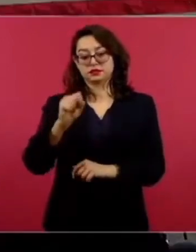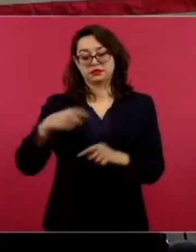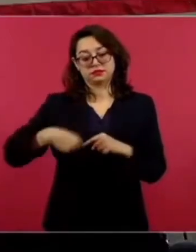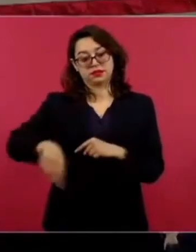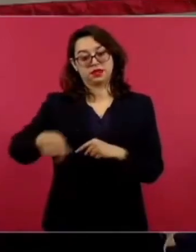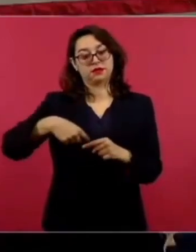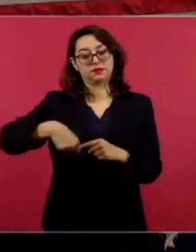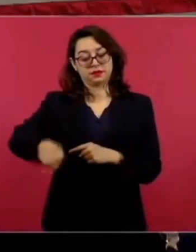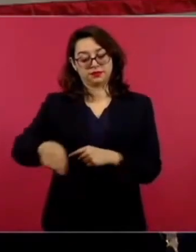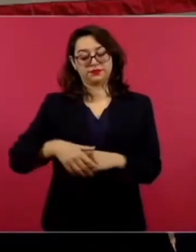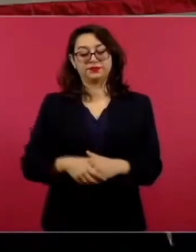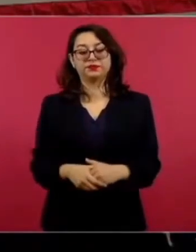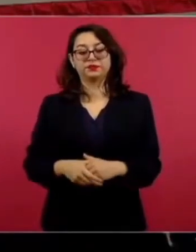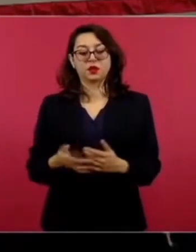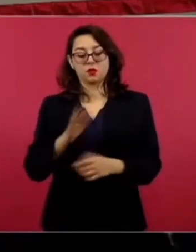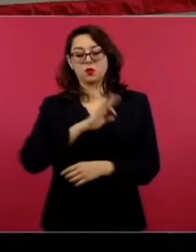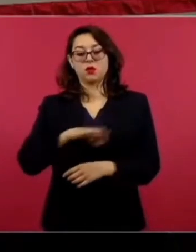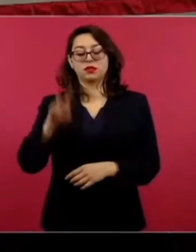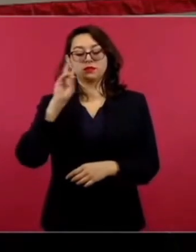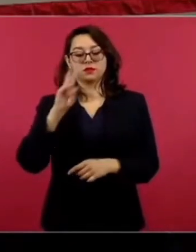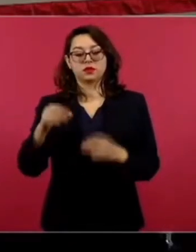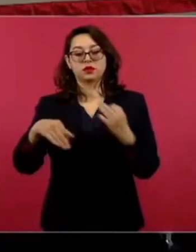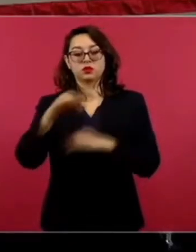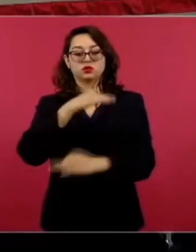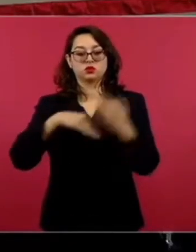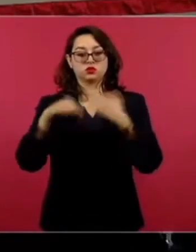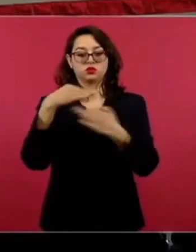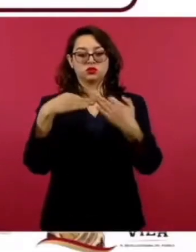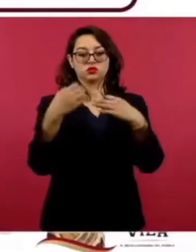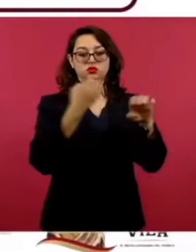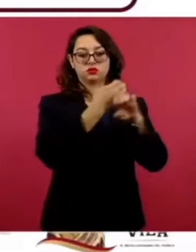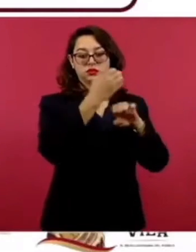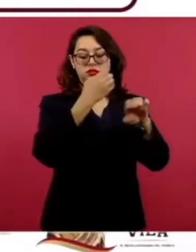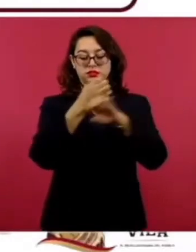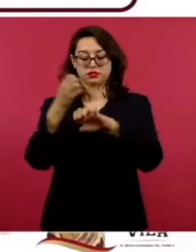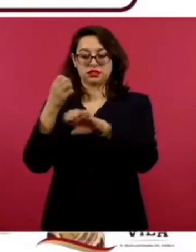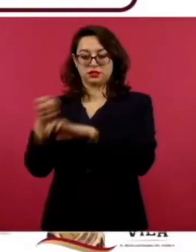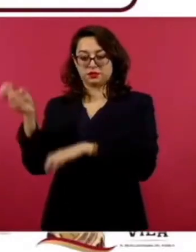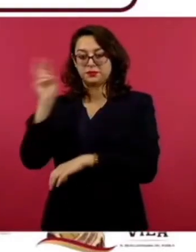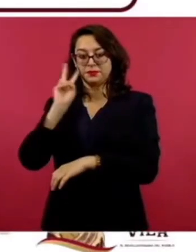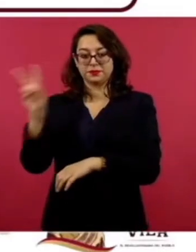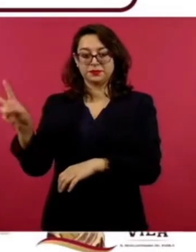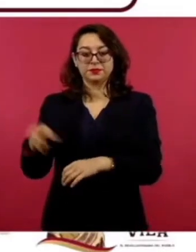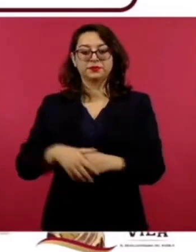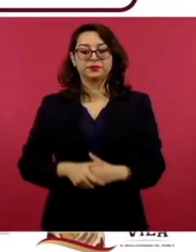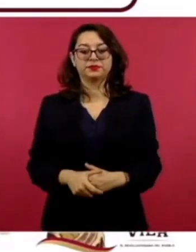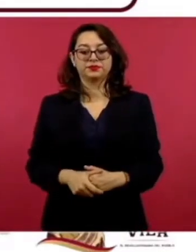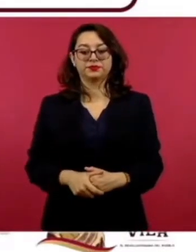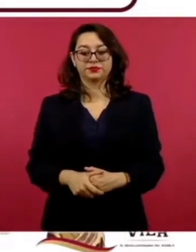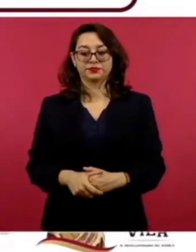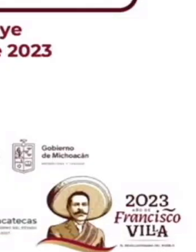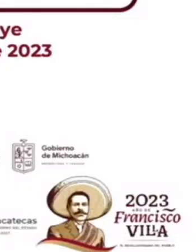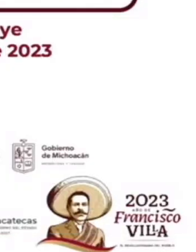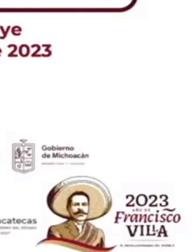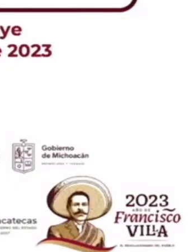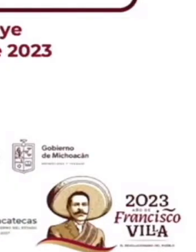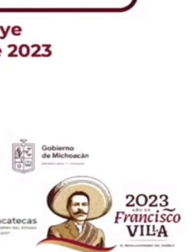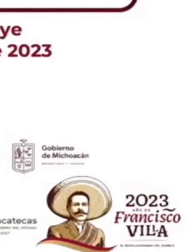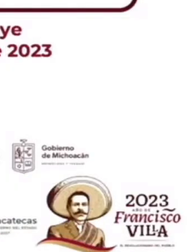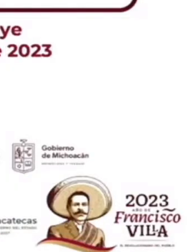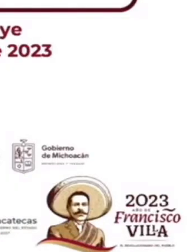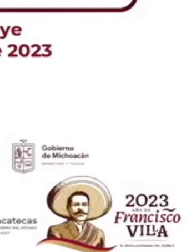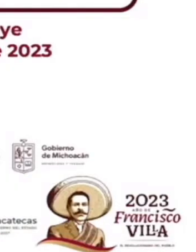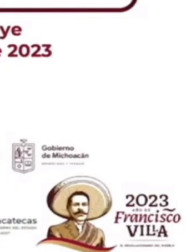Aquí están todos los estados con los que estamos trabajando adelante y aquí viene cada uno de